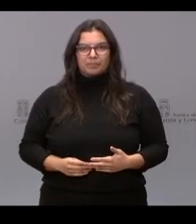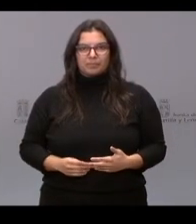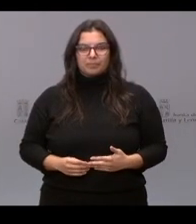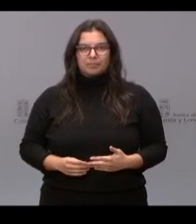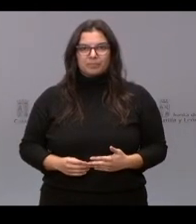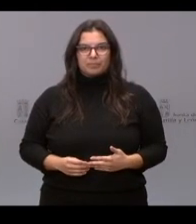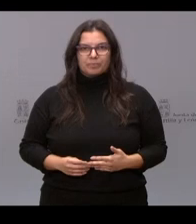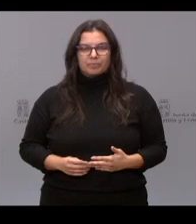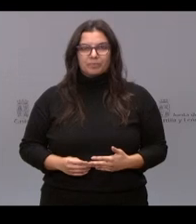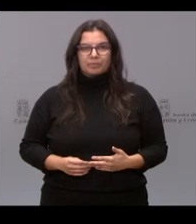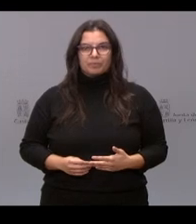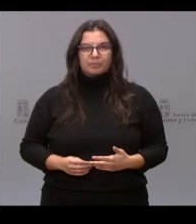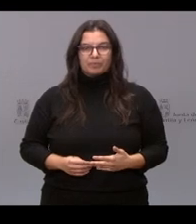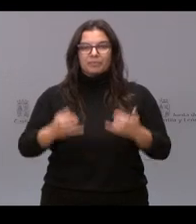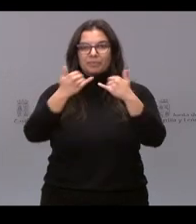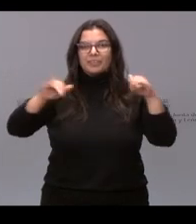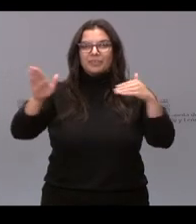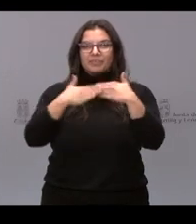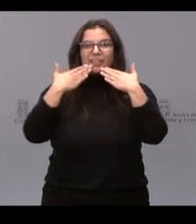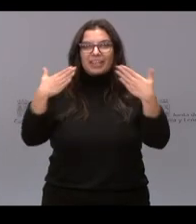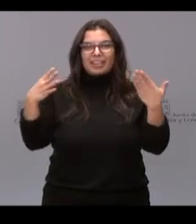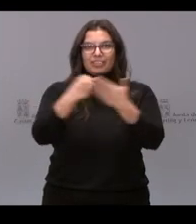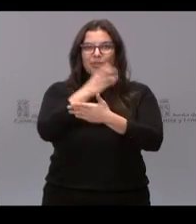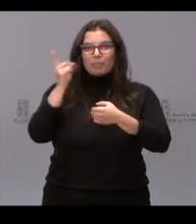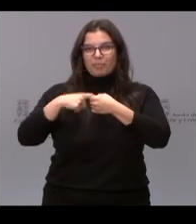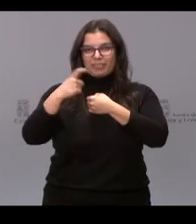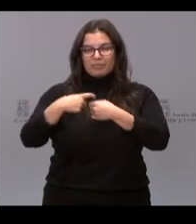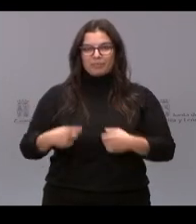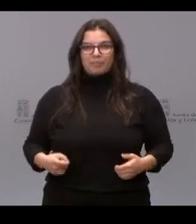El acto ha concluido. Muchas gracias a todos por vuestra asistencia.